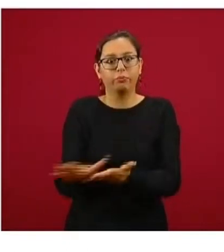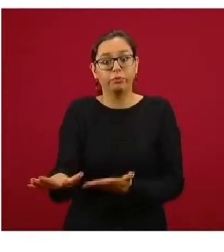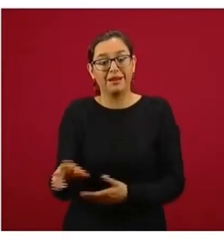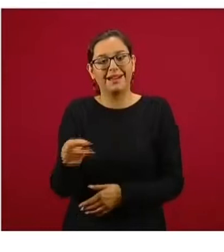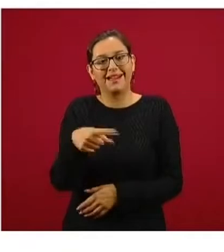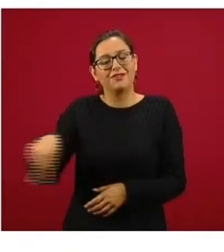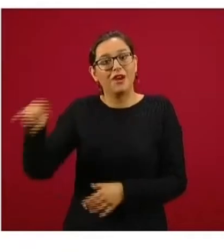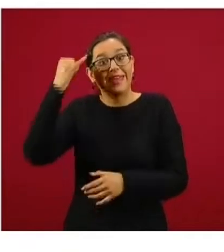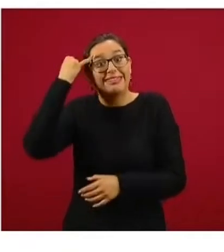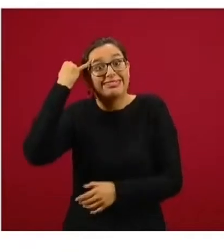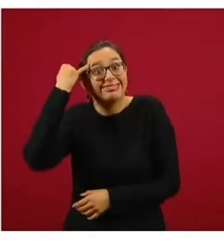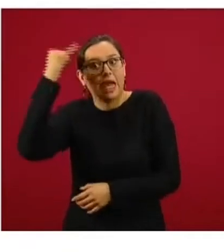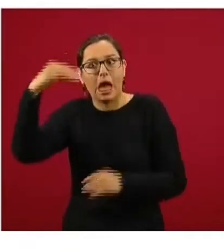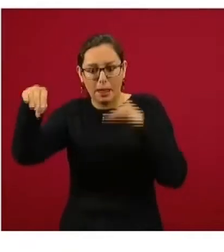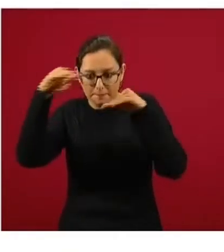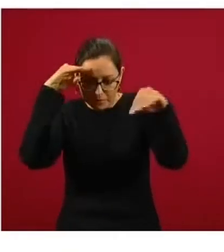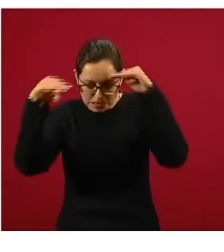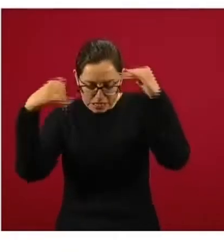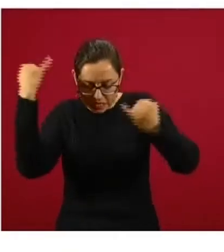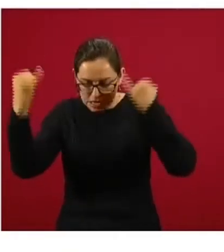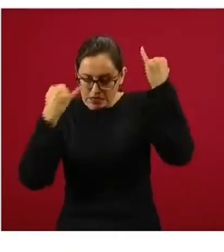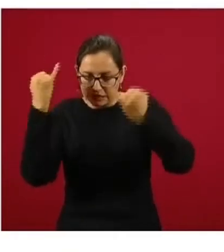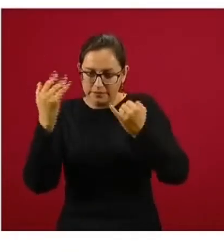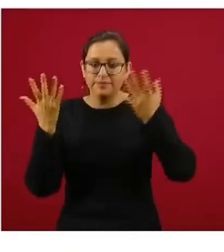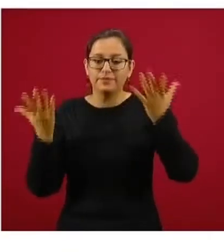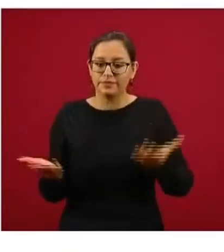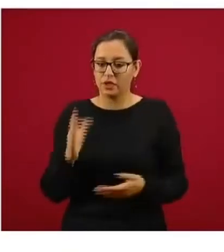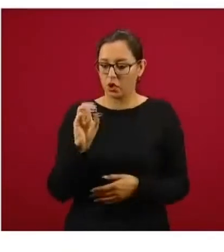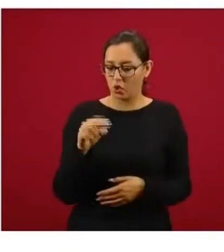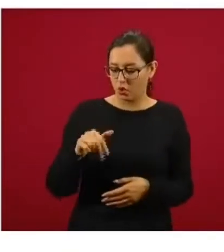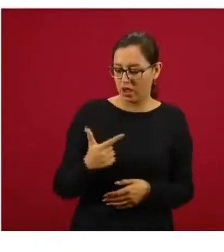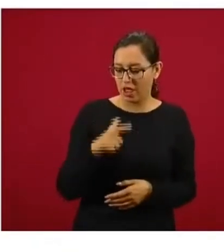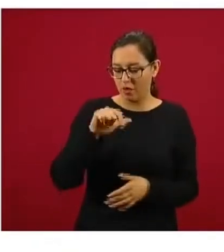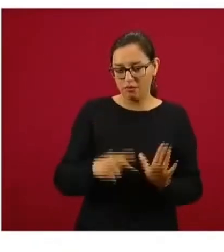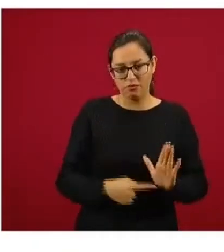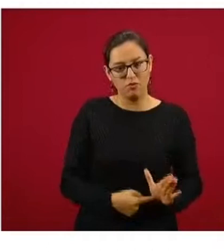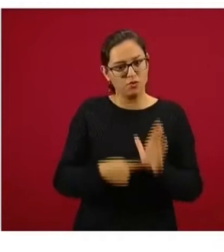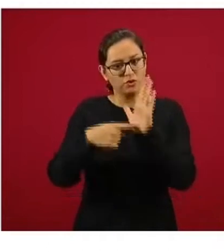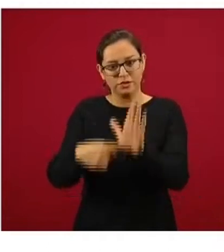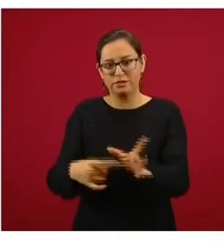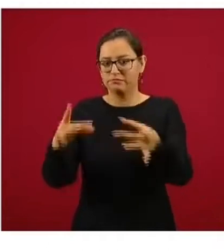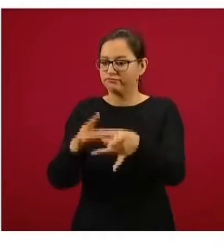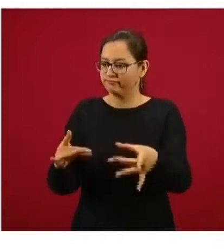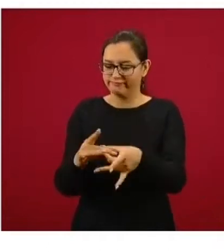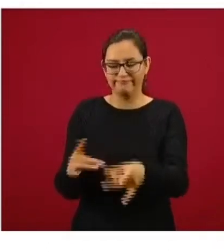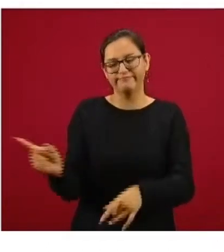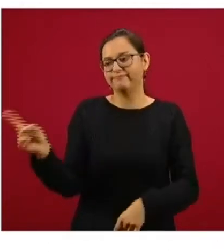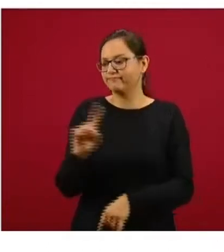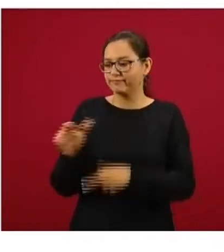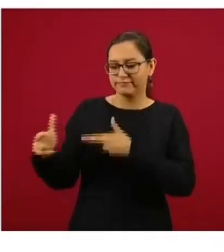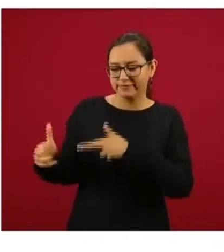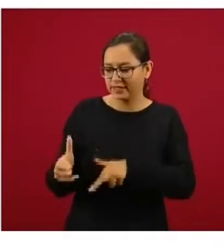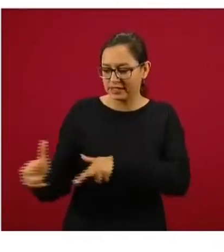aportó la Comisión Federal de Electricidad, en colaboración con la CONAGUA, fue diferente. Es agarrar más